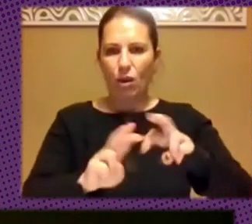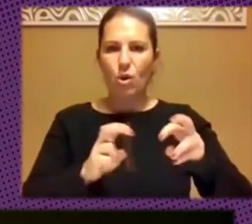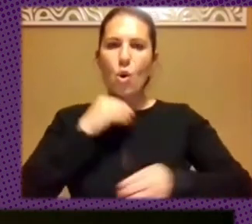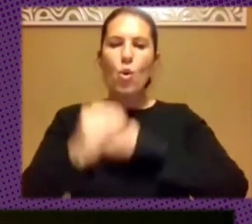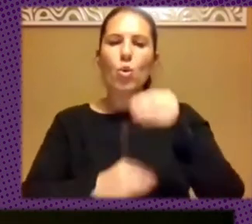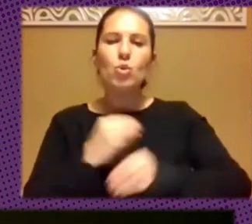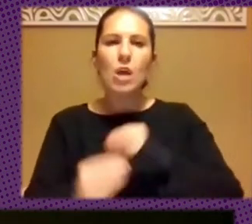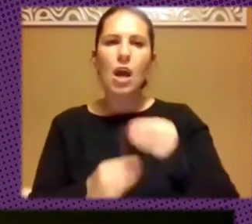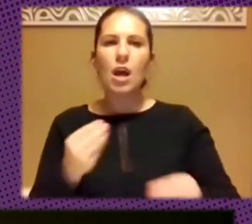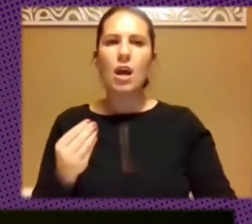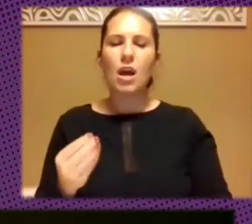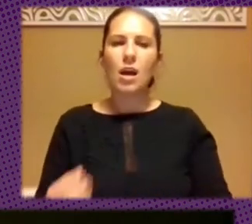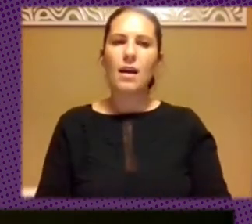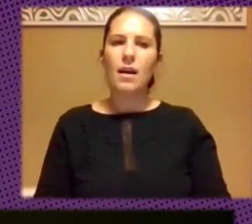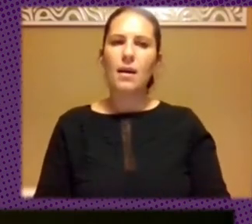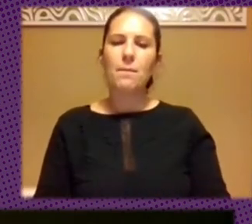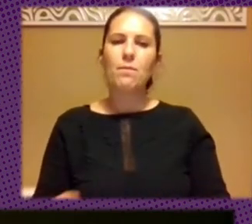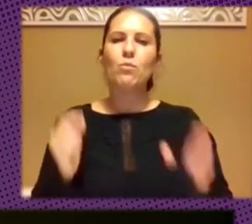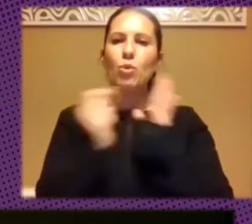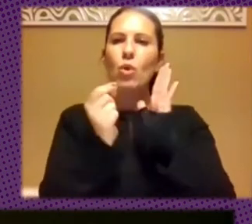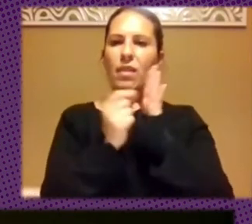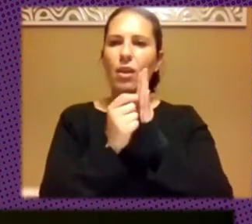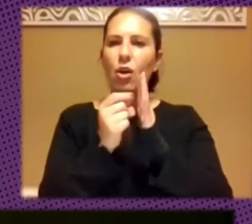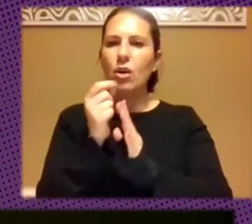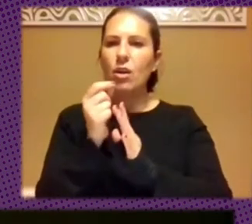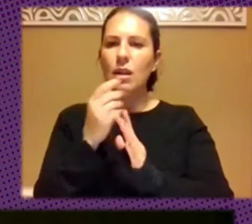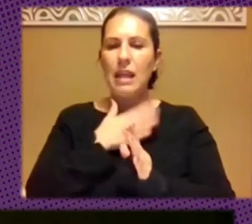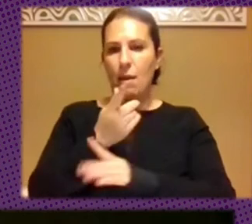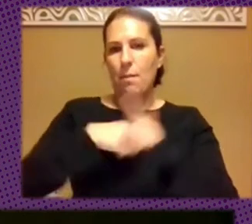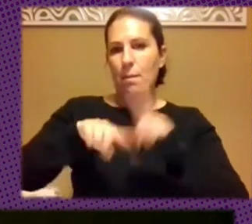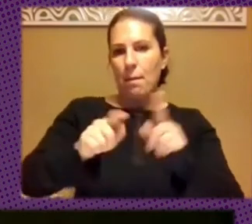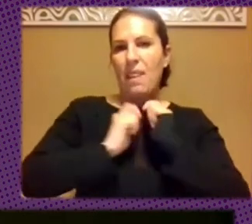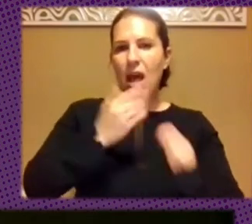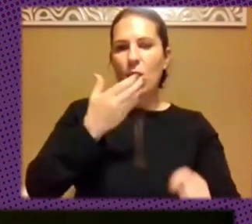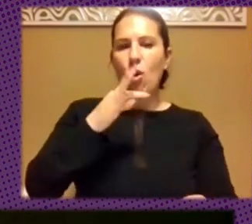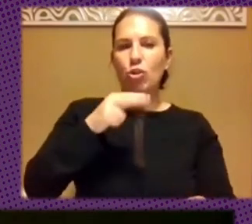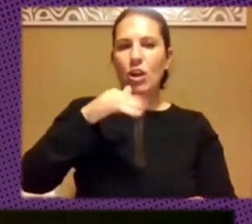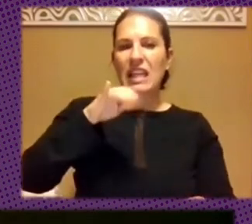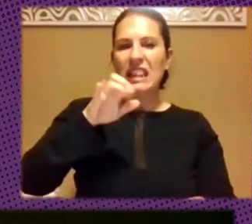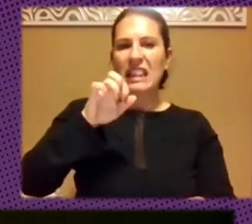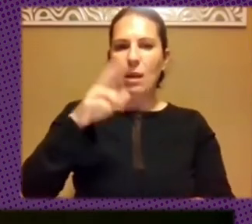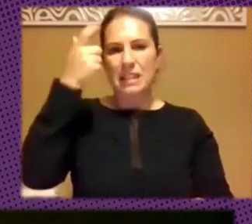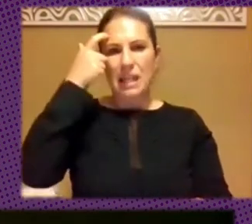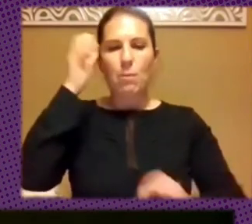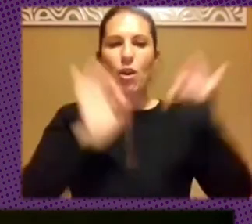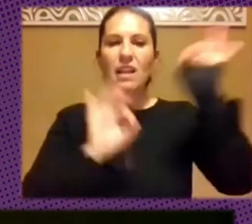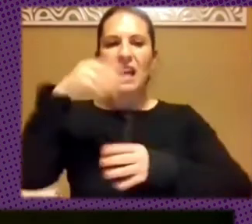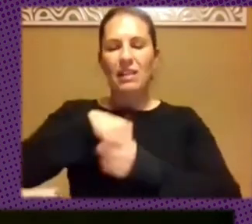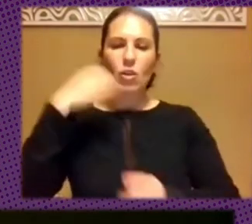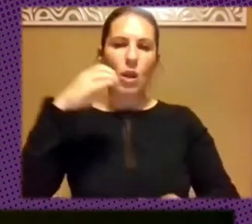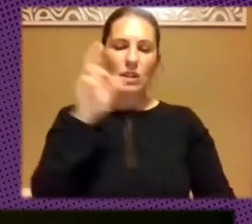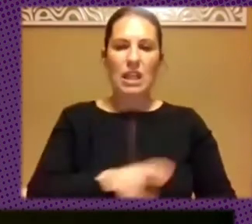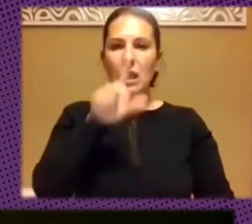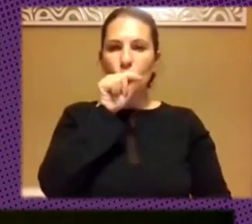la puntuación que te devuelve Botometer para mirar qué percentaje de la cuenta que están retuitando